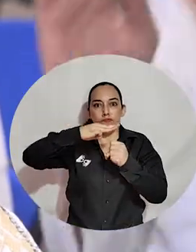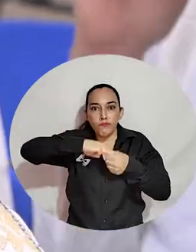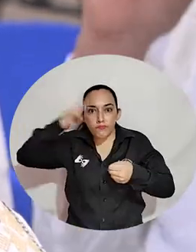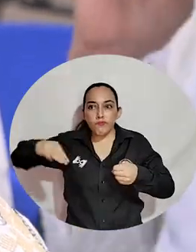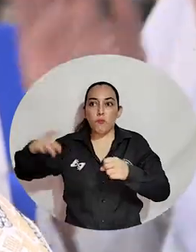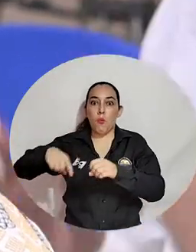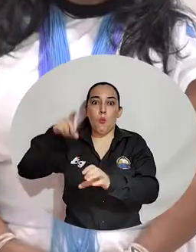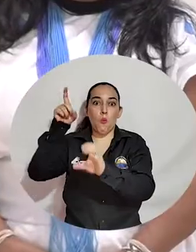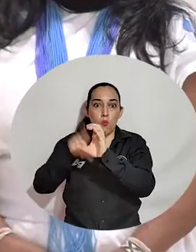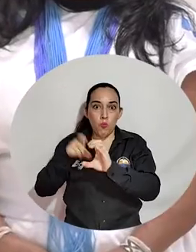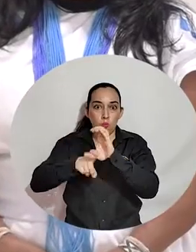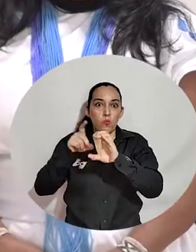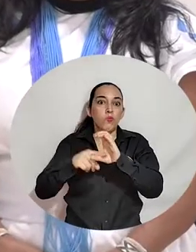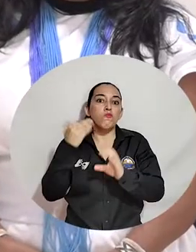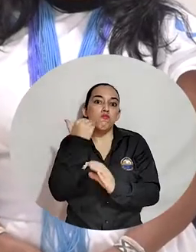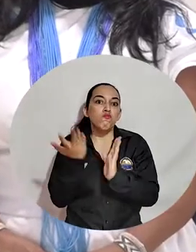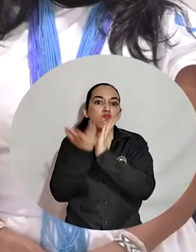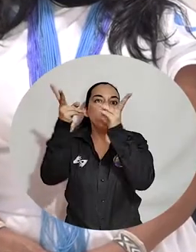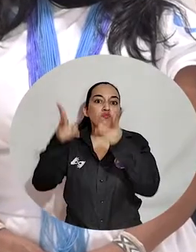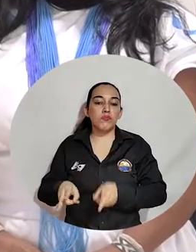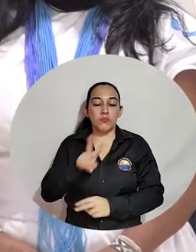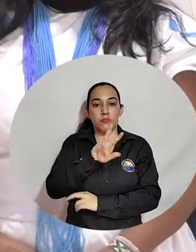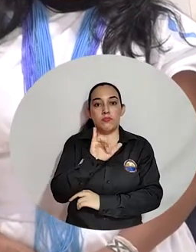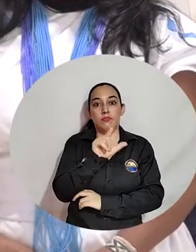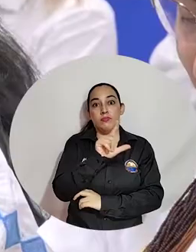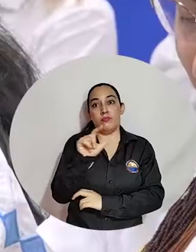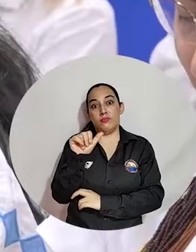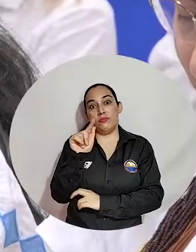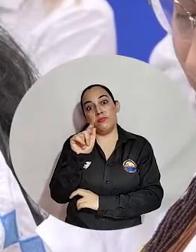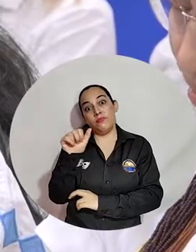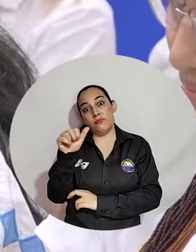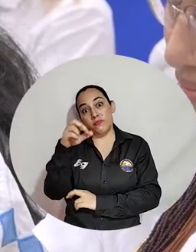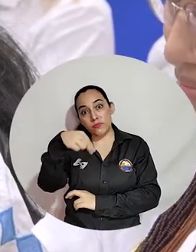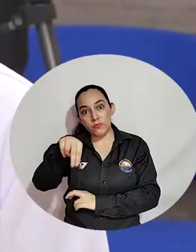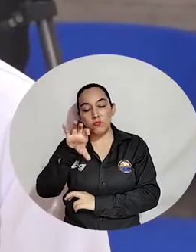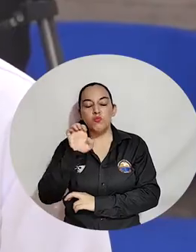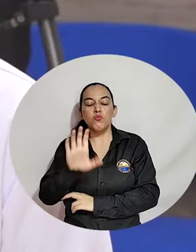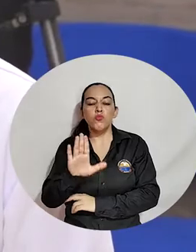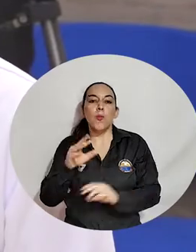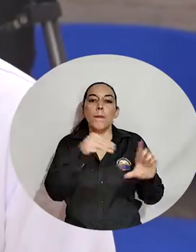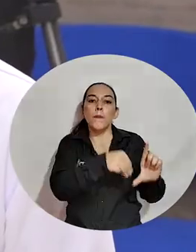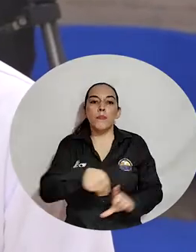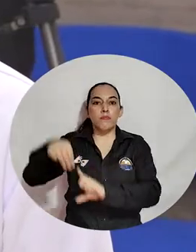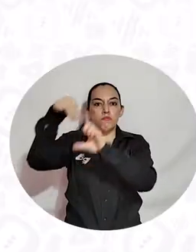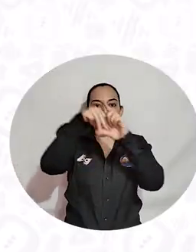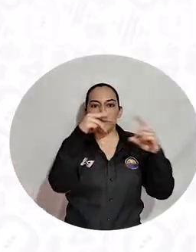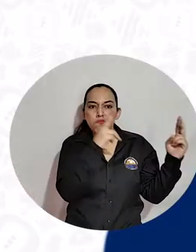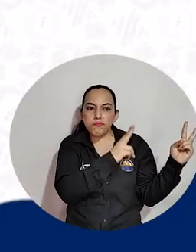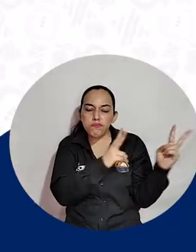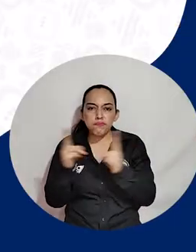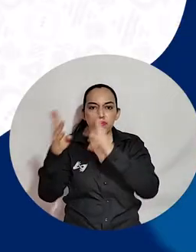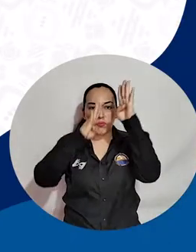Villafaña Torres recibió una beca para cursar estudios en la maestría en producción audiovisual creativa de la Alma Mater.